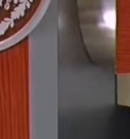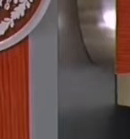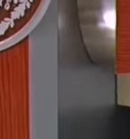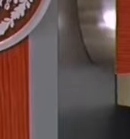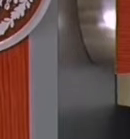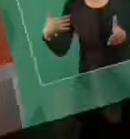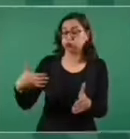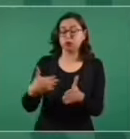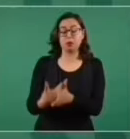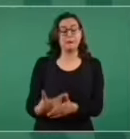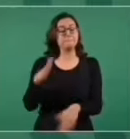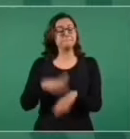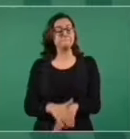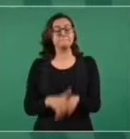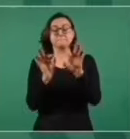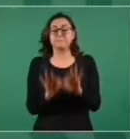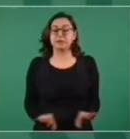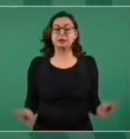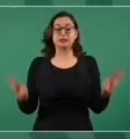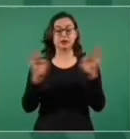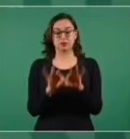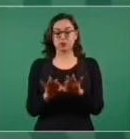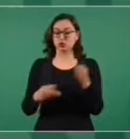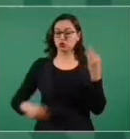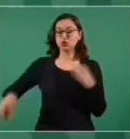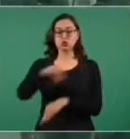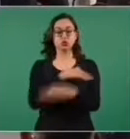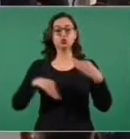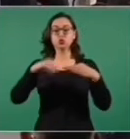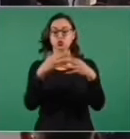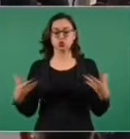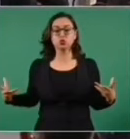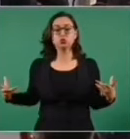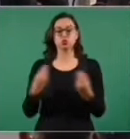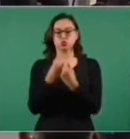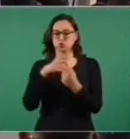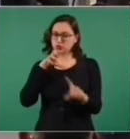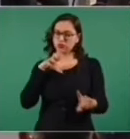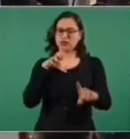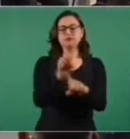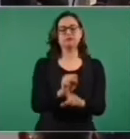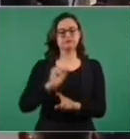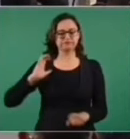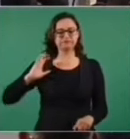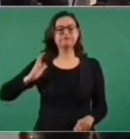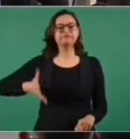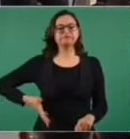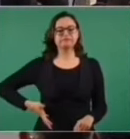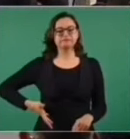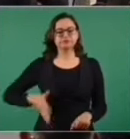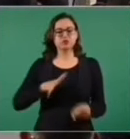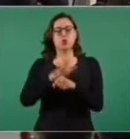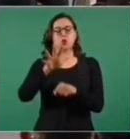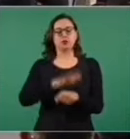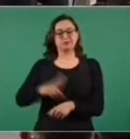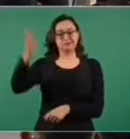lo que entre todos hemos alcanzado, lo que nos da orgullo es